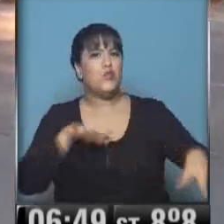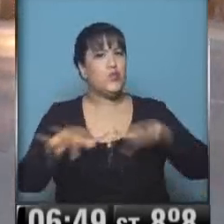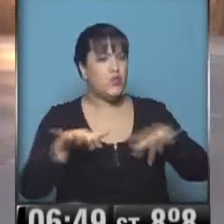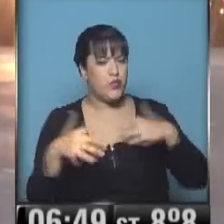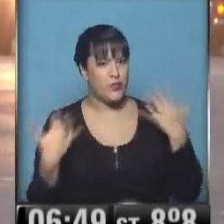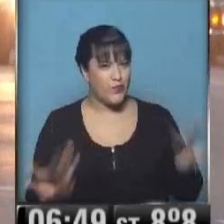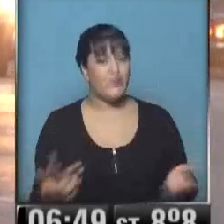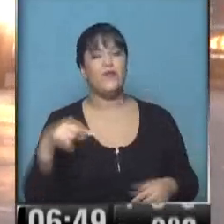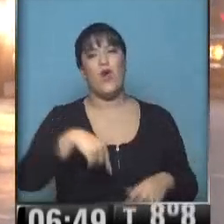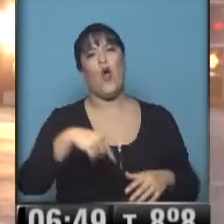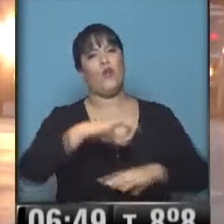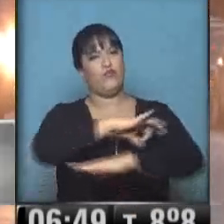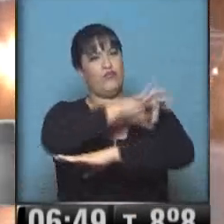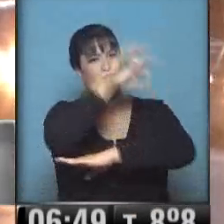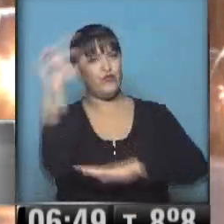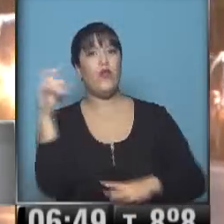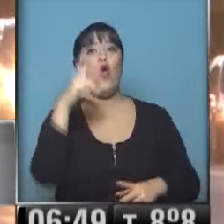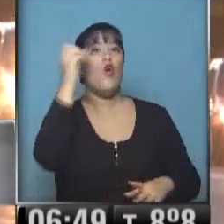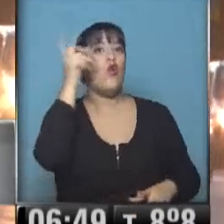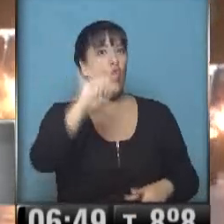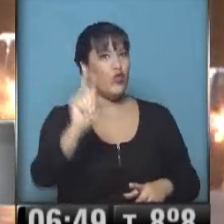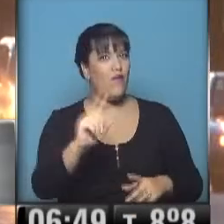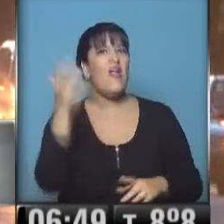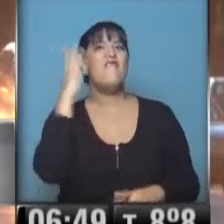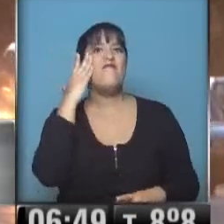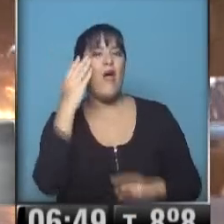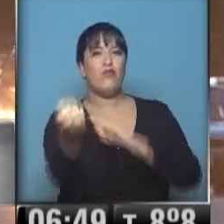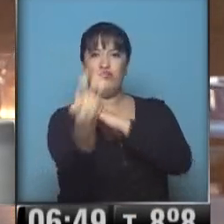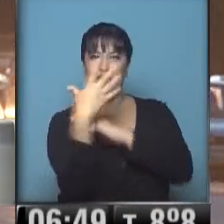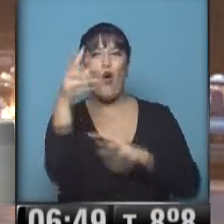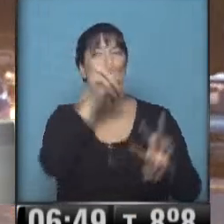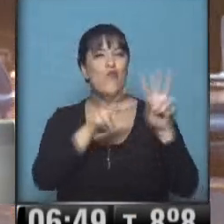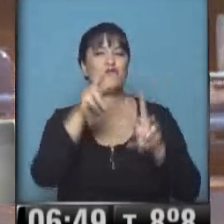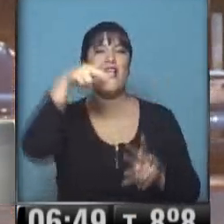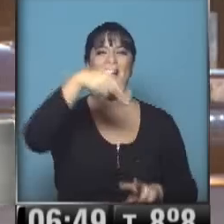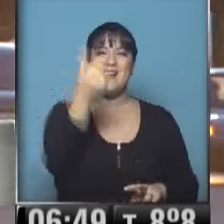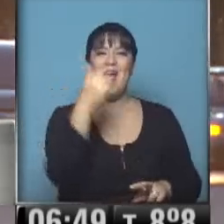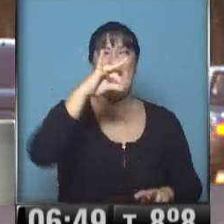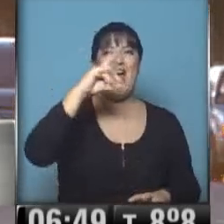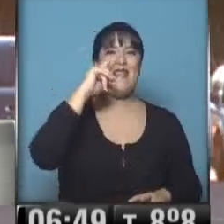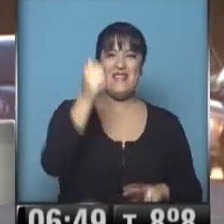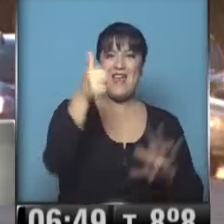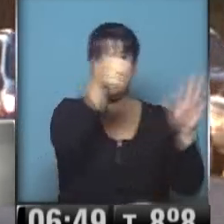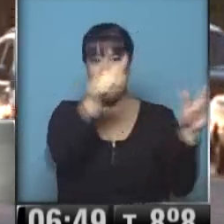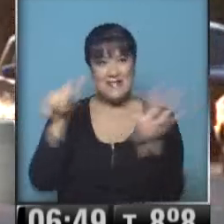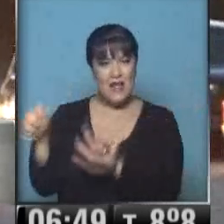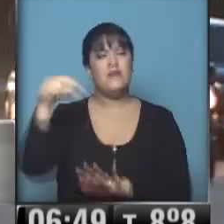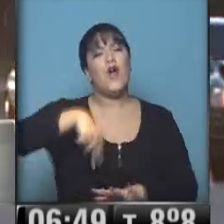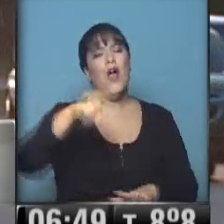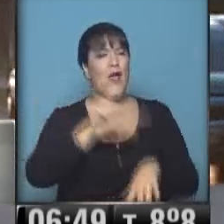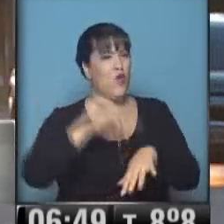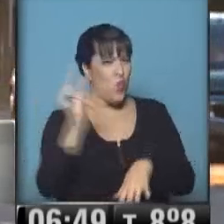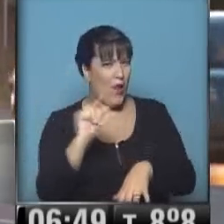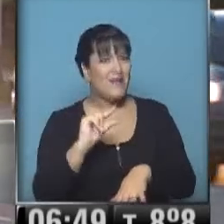a esta hora. No te olvides de escribirnos por Facebook, buscanos Nadia 630, en un ratito estamos compartiendo el amanecer con